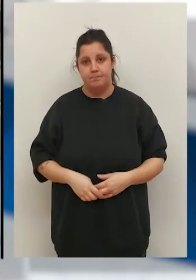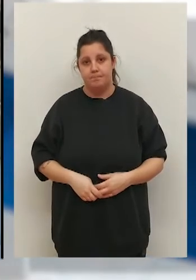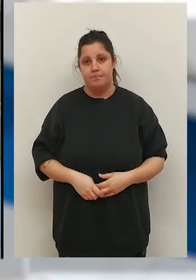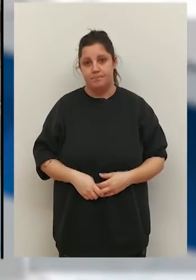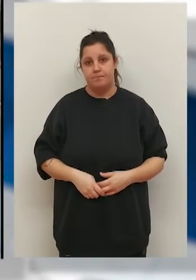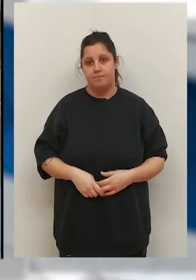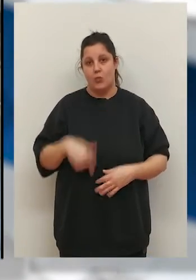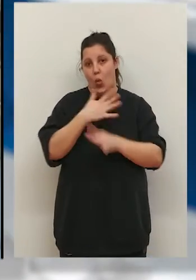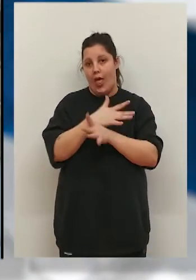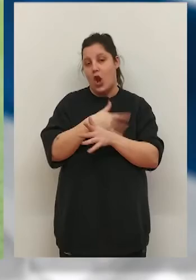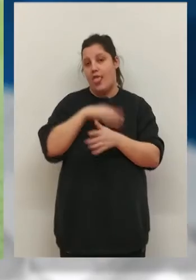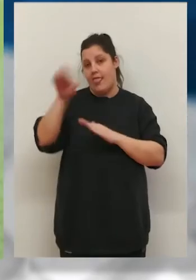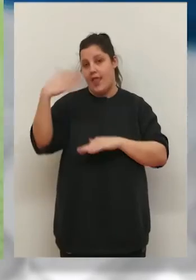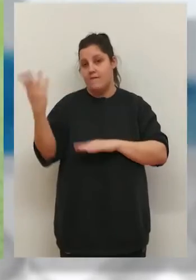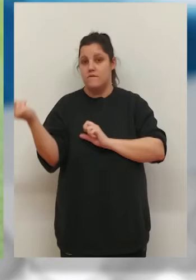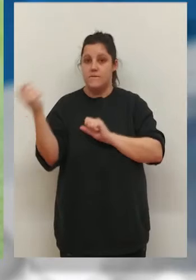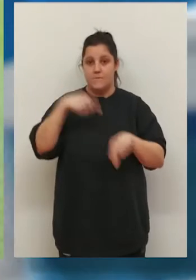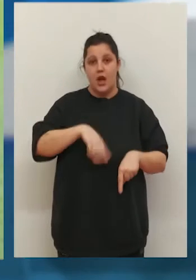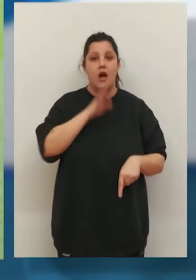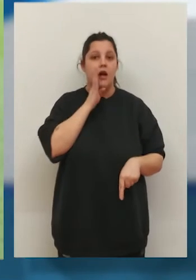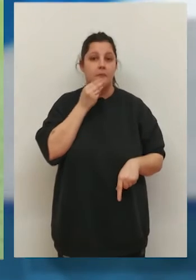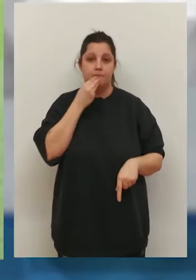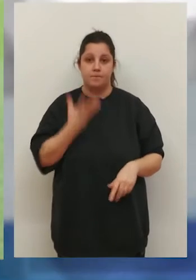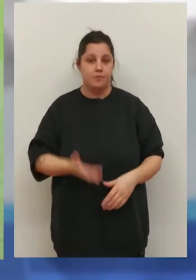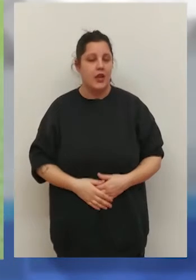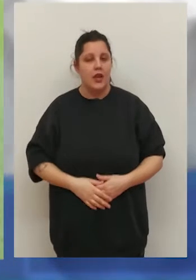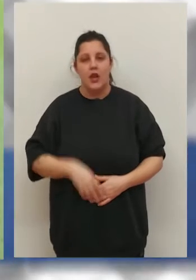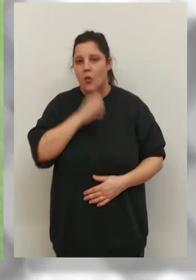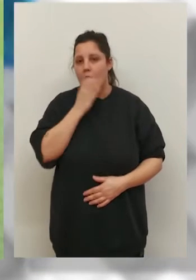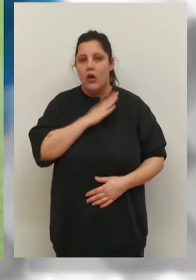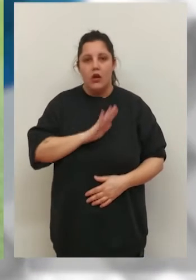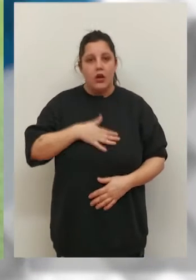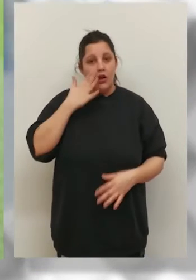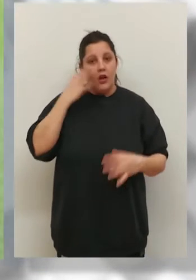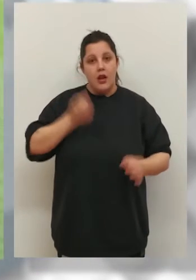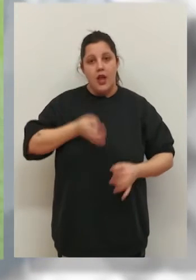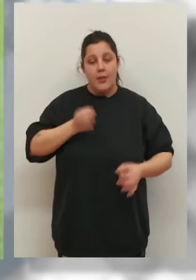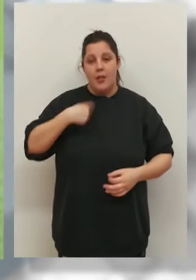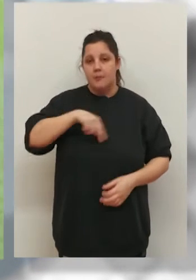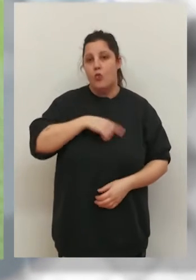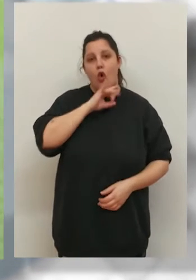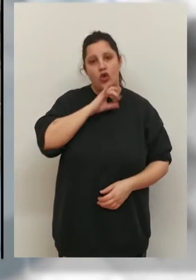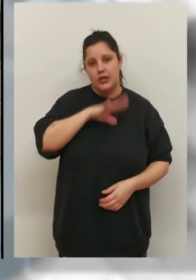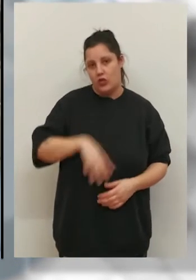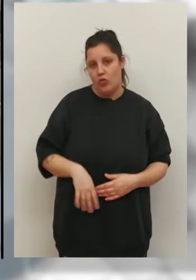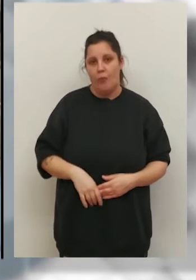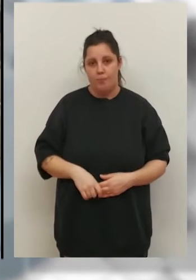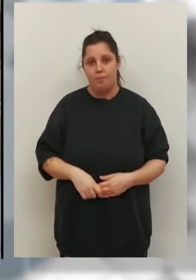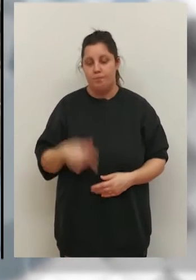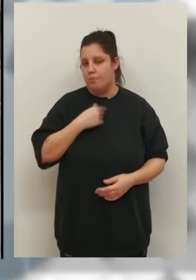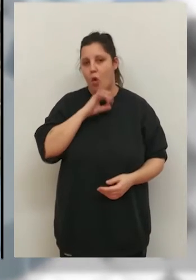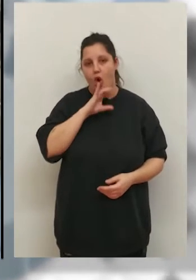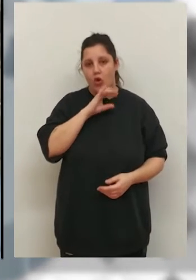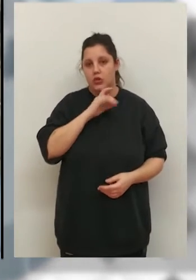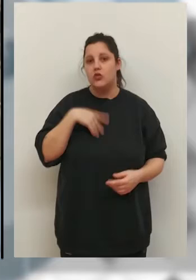hacen los jugadores de fuera que tienen estas canteras. bueno, la verdad que tienen sentido muy